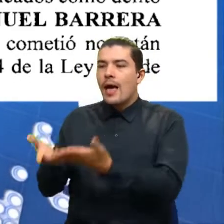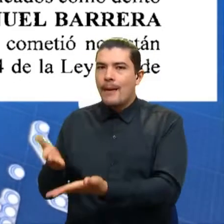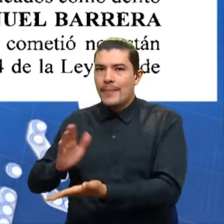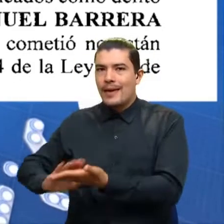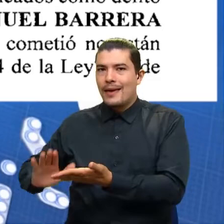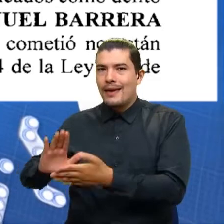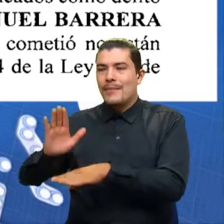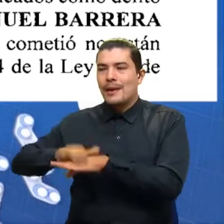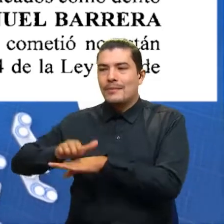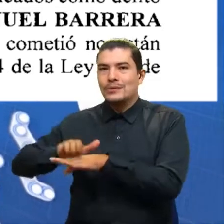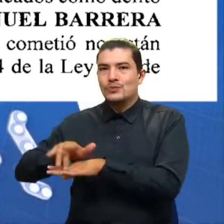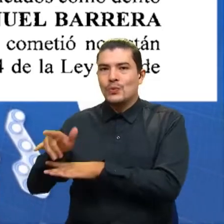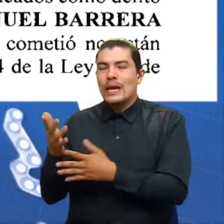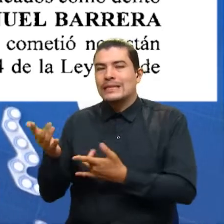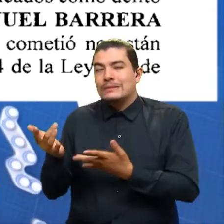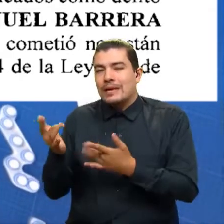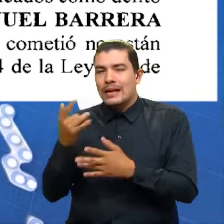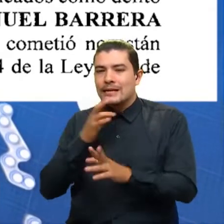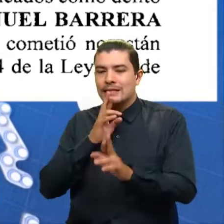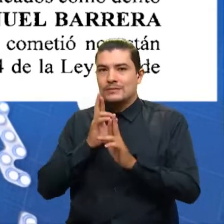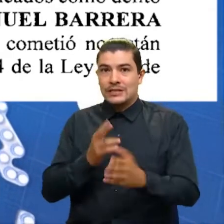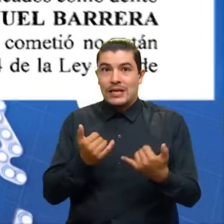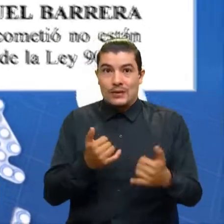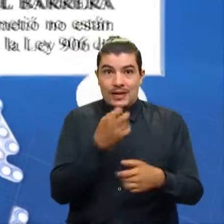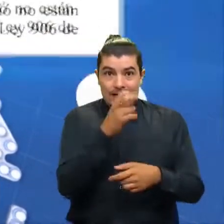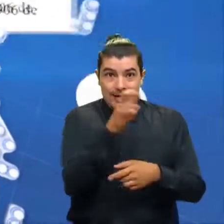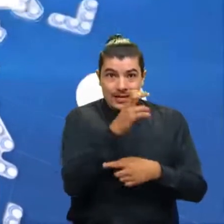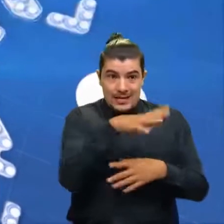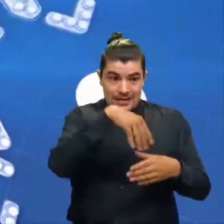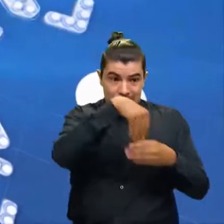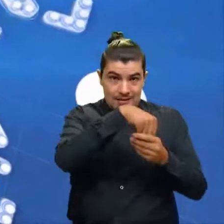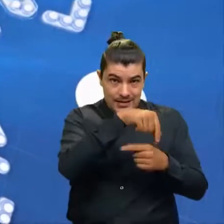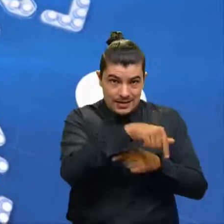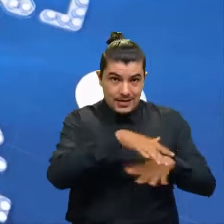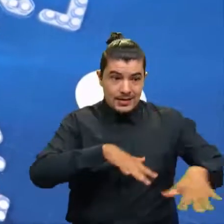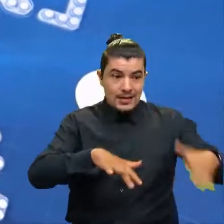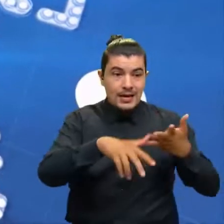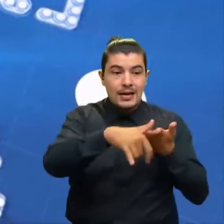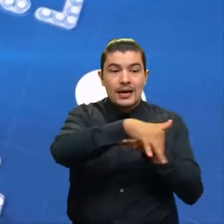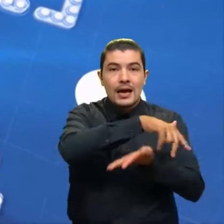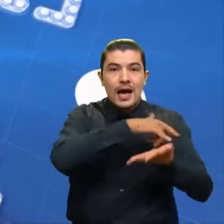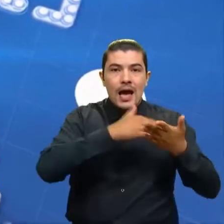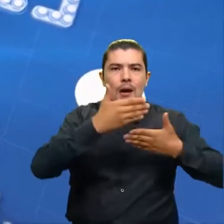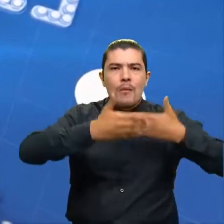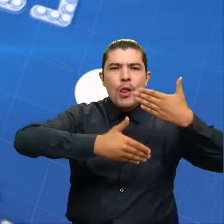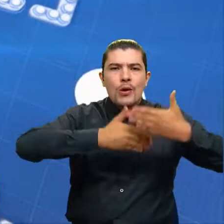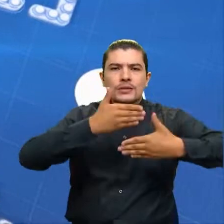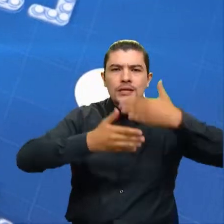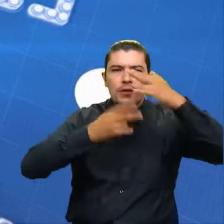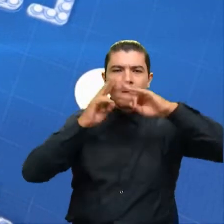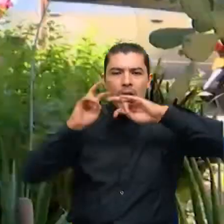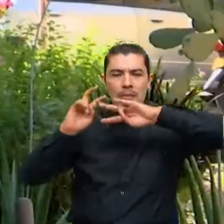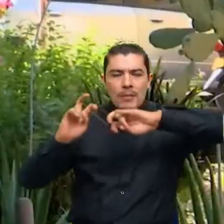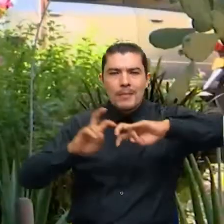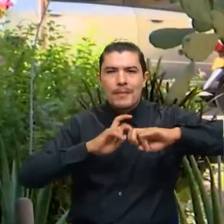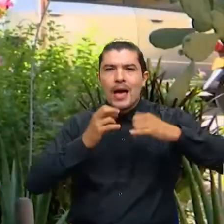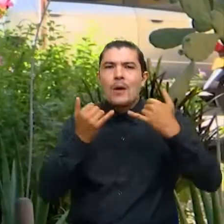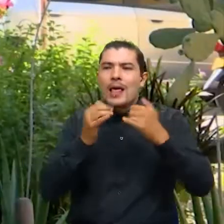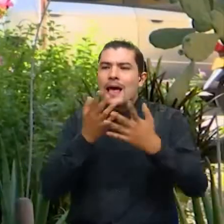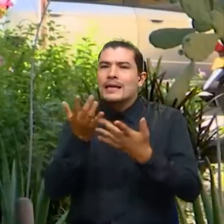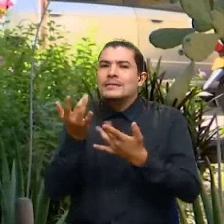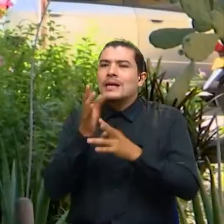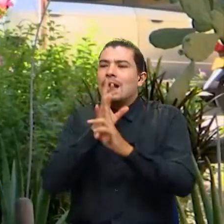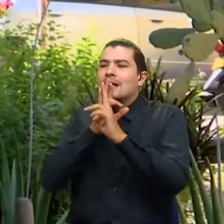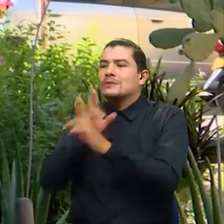penales del circuito, adscrita a la dirección seccional de Santander, adelanta la investigación. Esa es la noticia que se